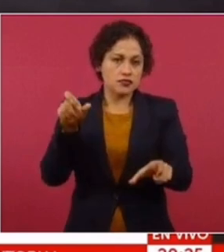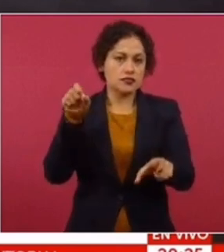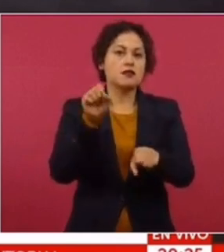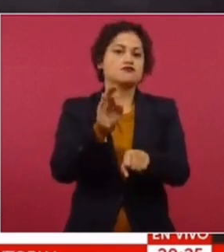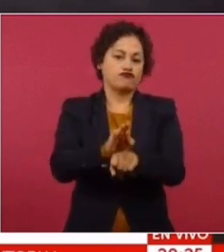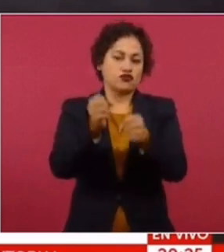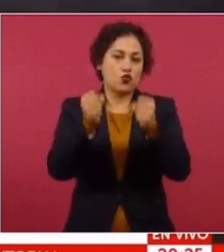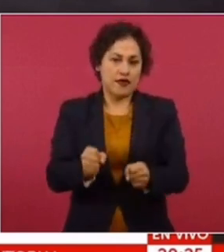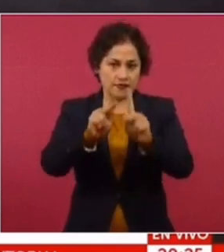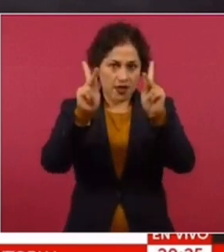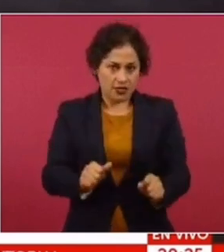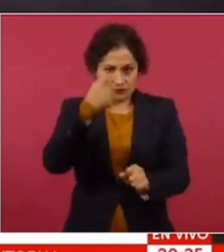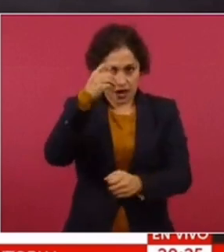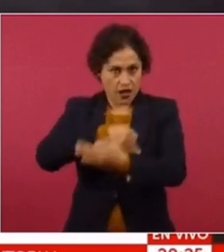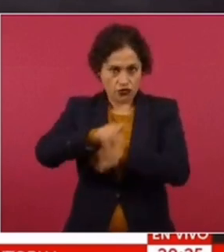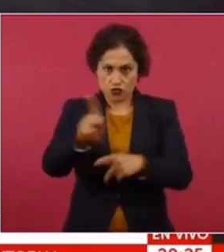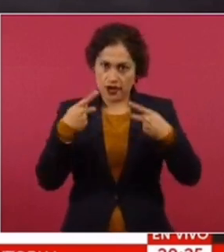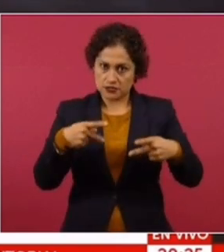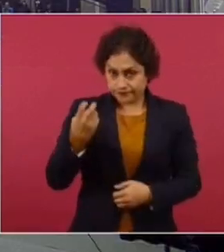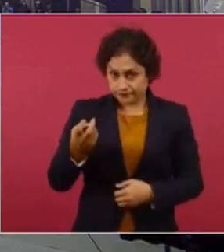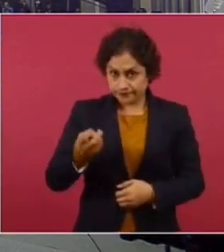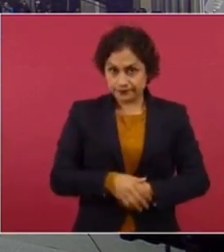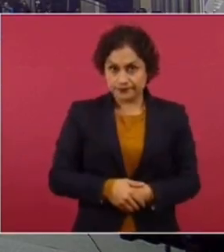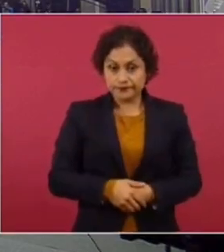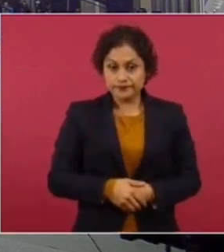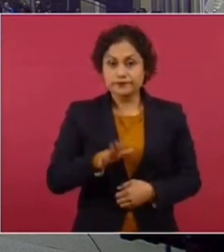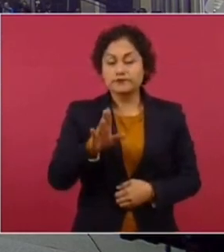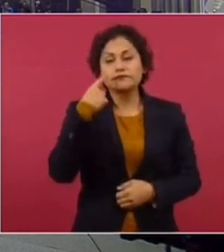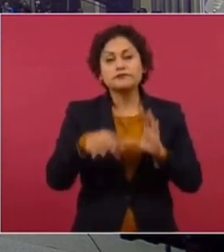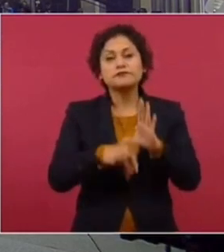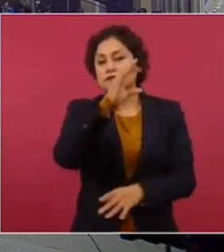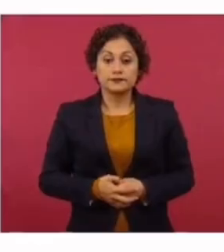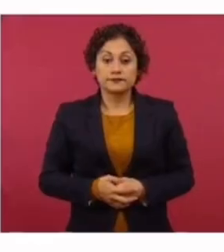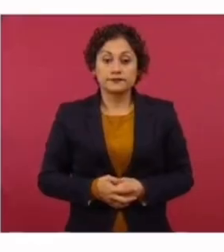libre por todas nuestras carreteras a nivel nacional. Y a ver la foto.